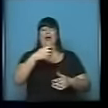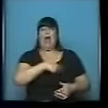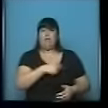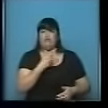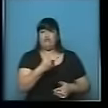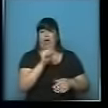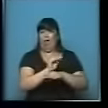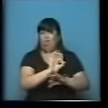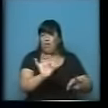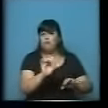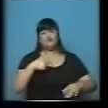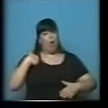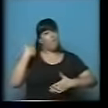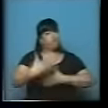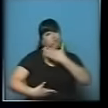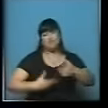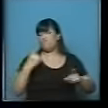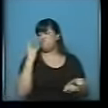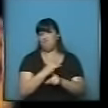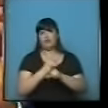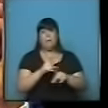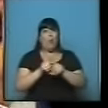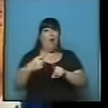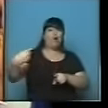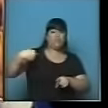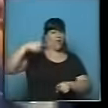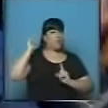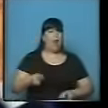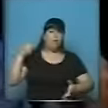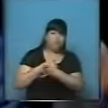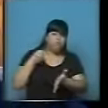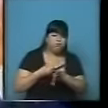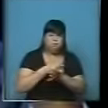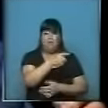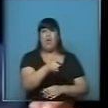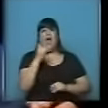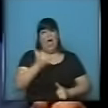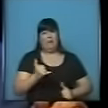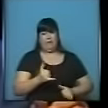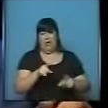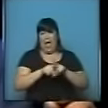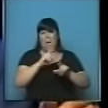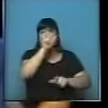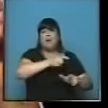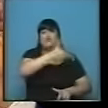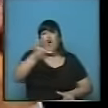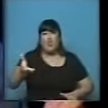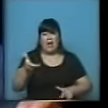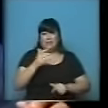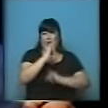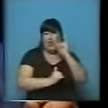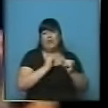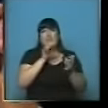Bueno, yo avancé como lo hago siempre, contra todo. Cuando estaban esos testimonios desgarradores de